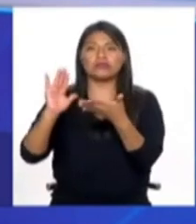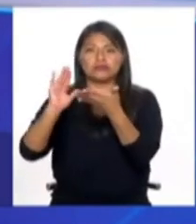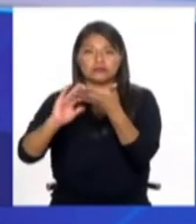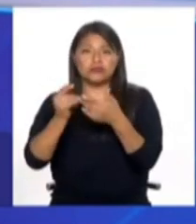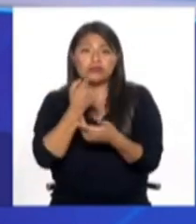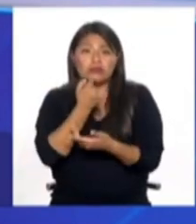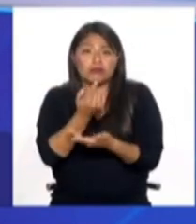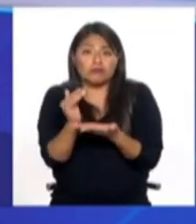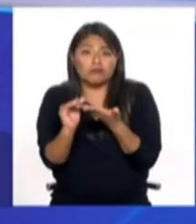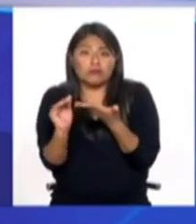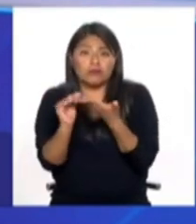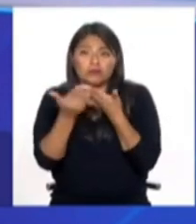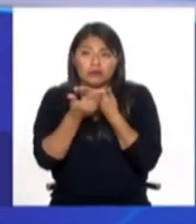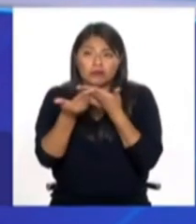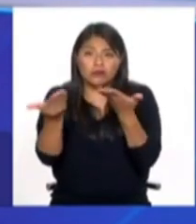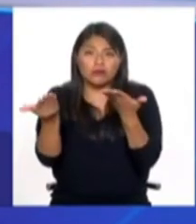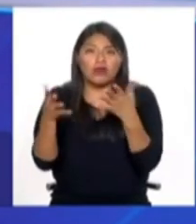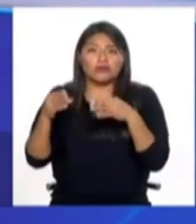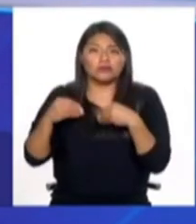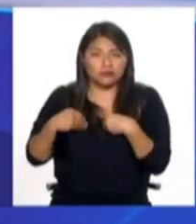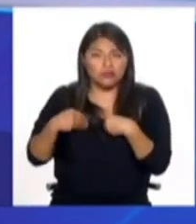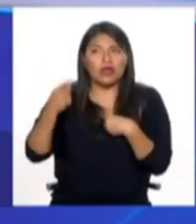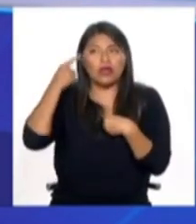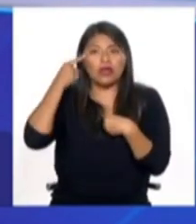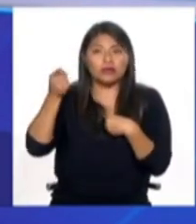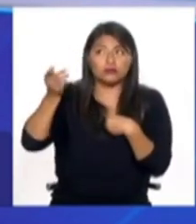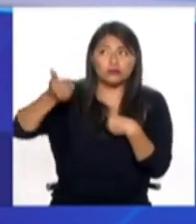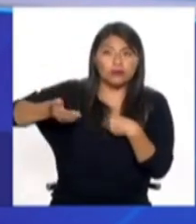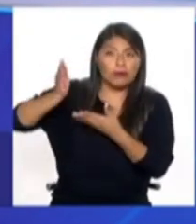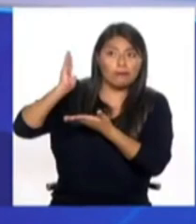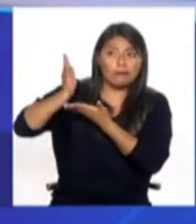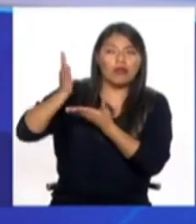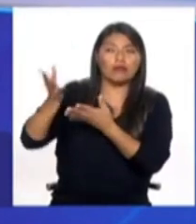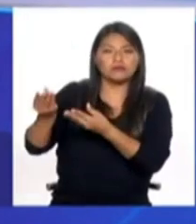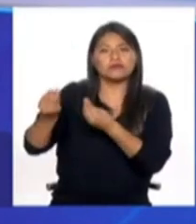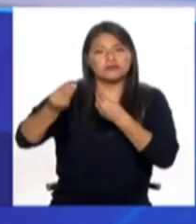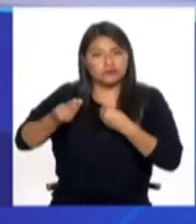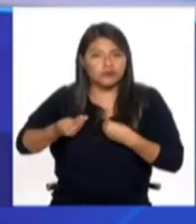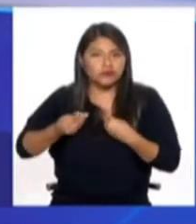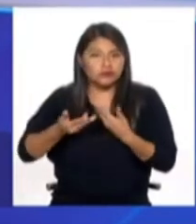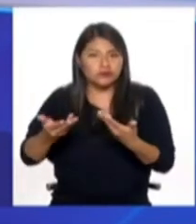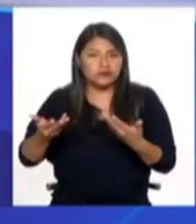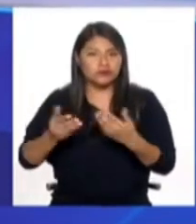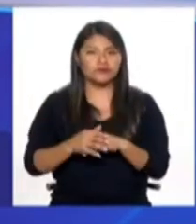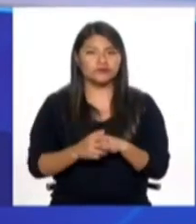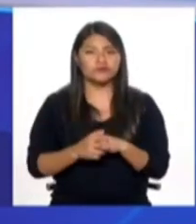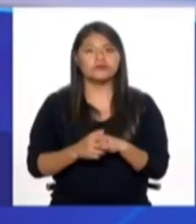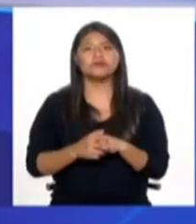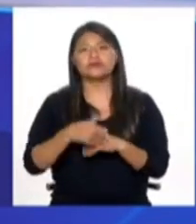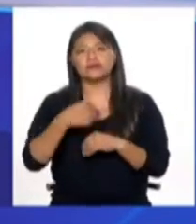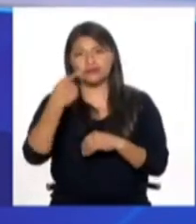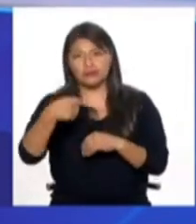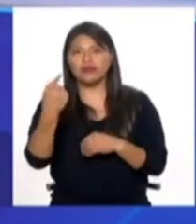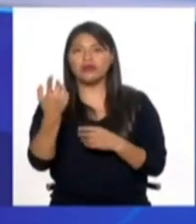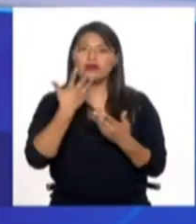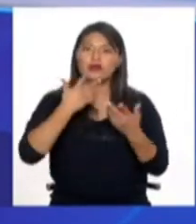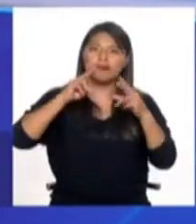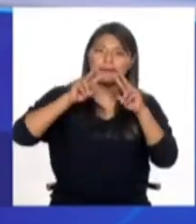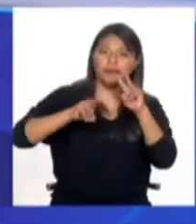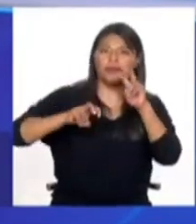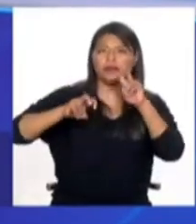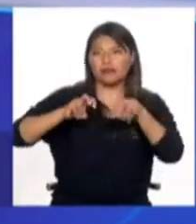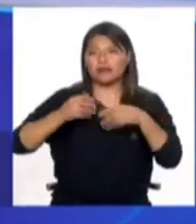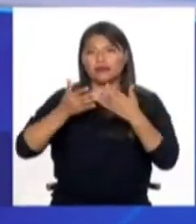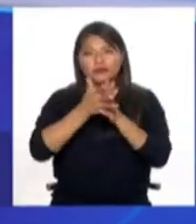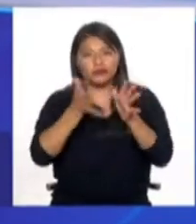y además aceptar la sanción. Se tiene que aceptar la sanción. Obviamente hay un proceso de investigación, de defensa,